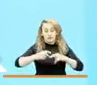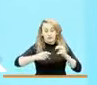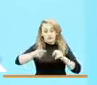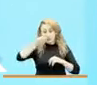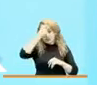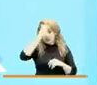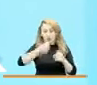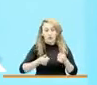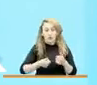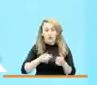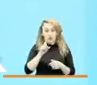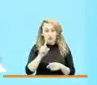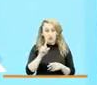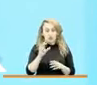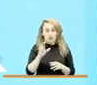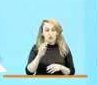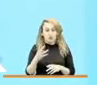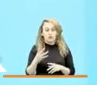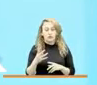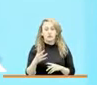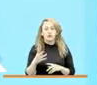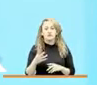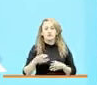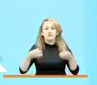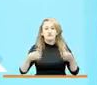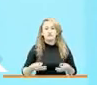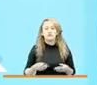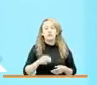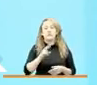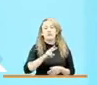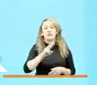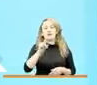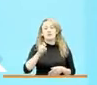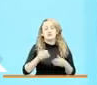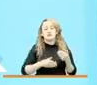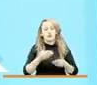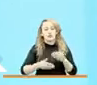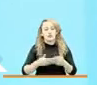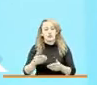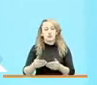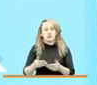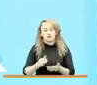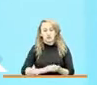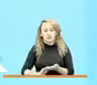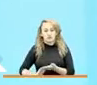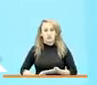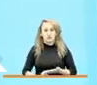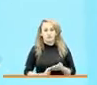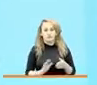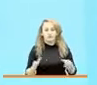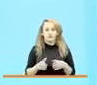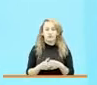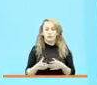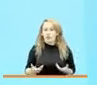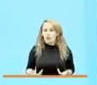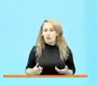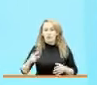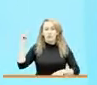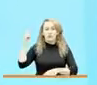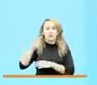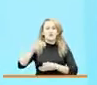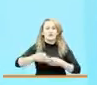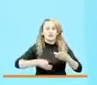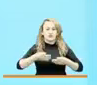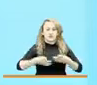tenemos, realizó 26 procesos de reparación colectiva que son ordenadas por jueces de la